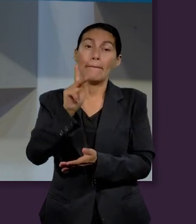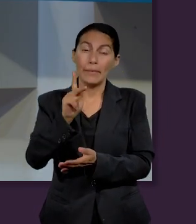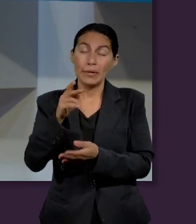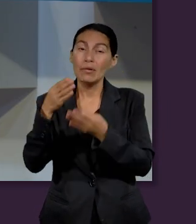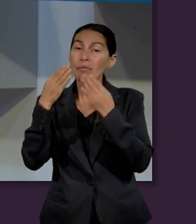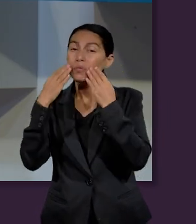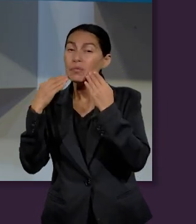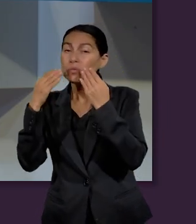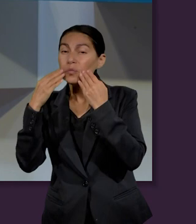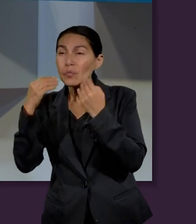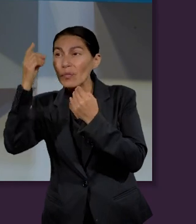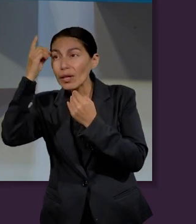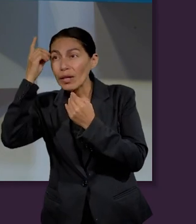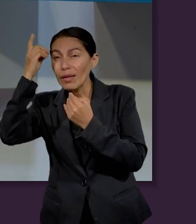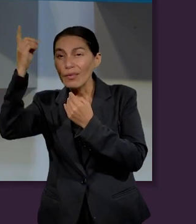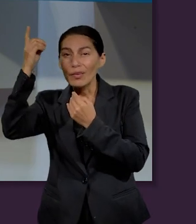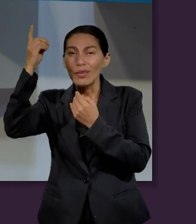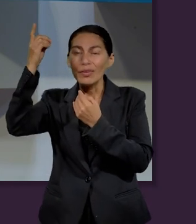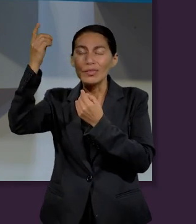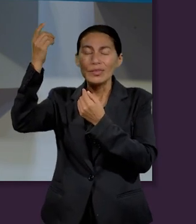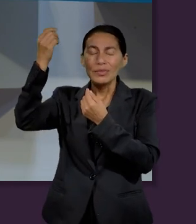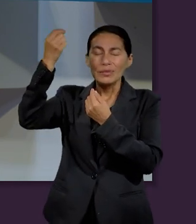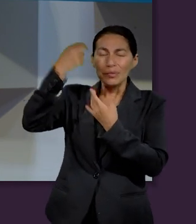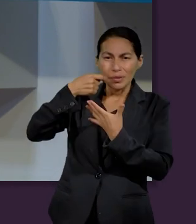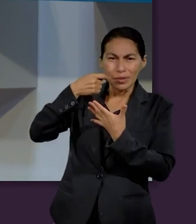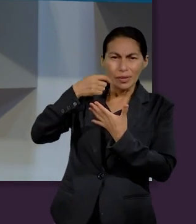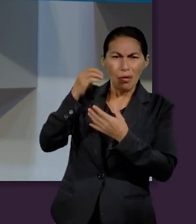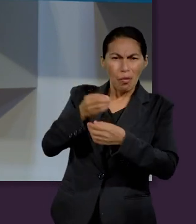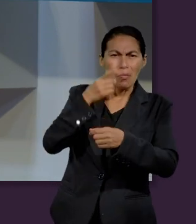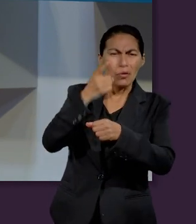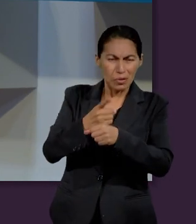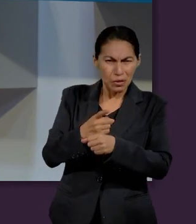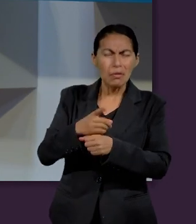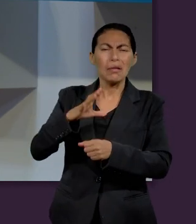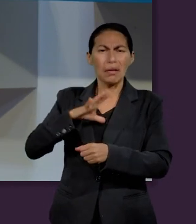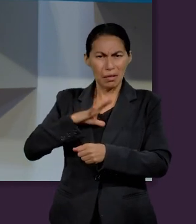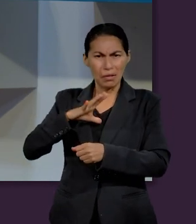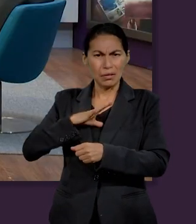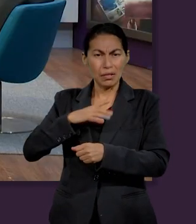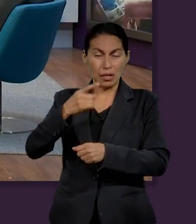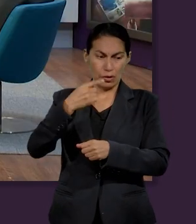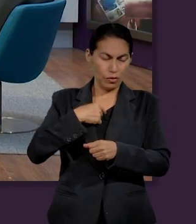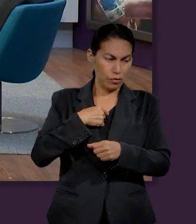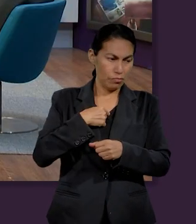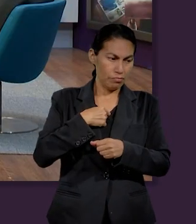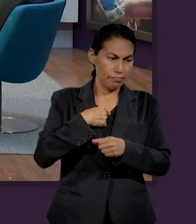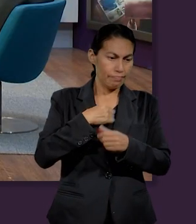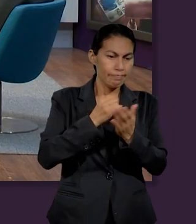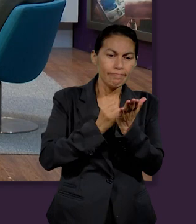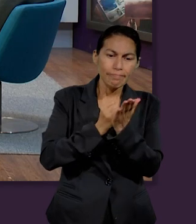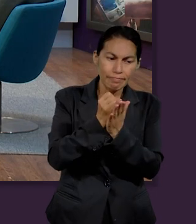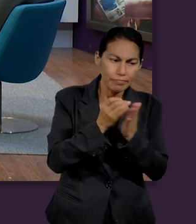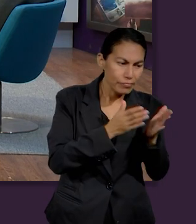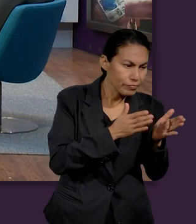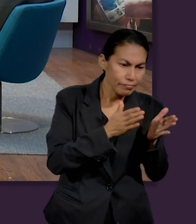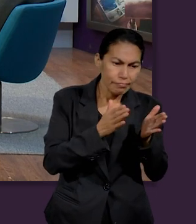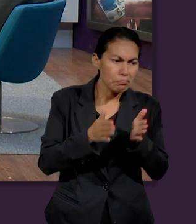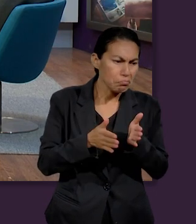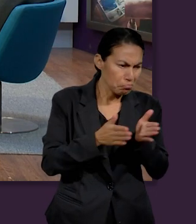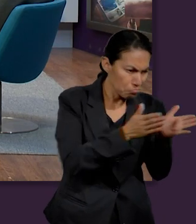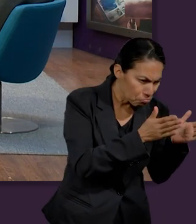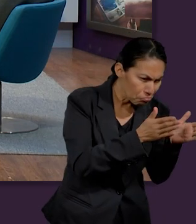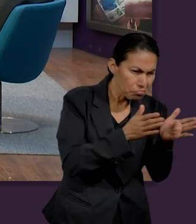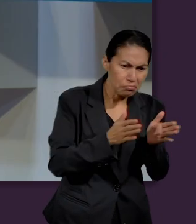misericordia de Dios nos sigue alcanzando y nos da oportunidades para poder enderezar nuestro camino